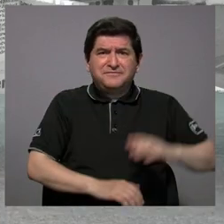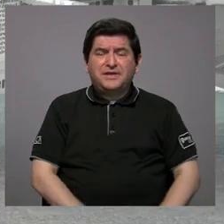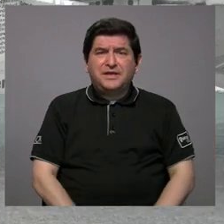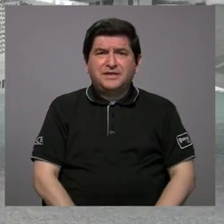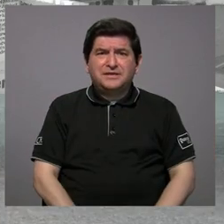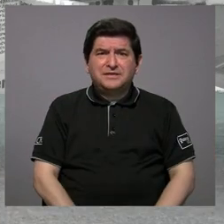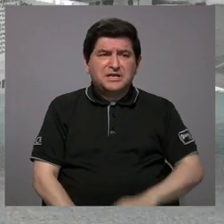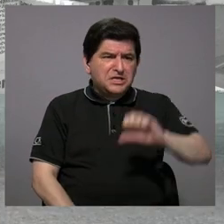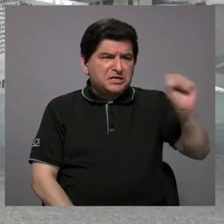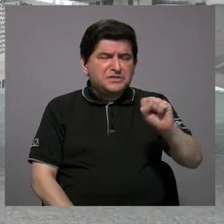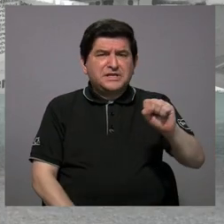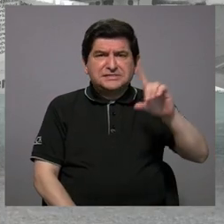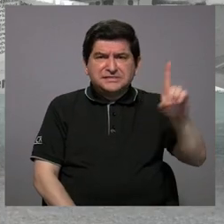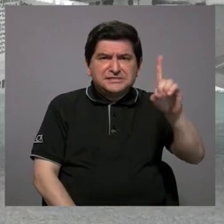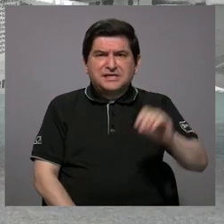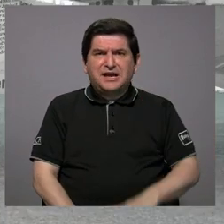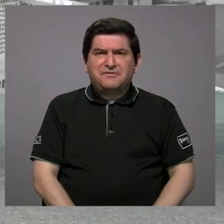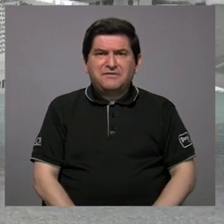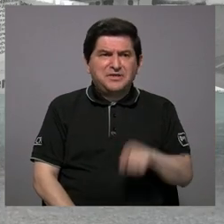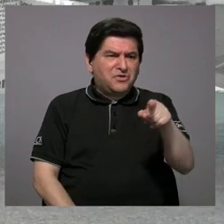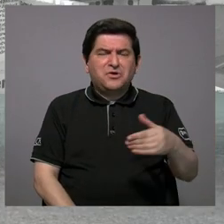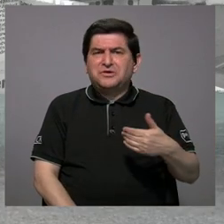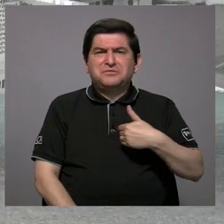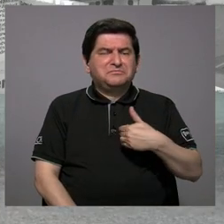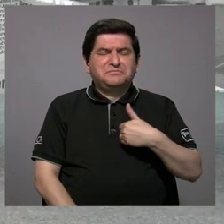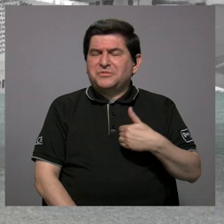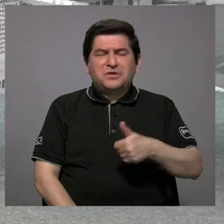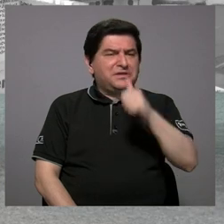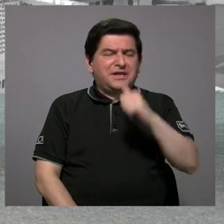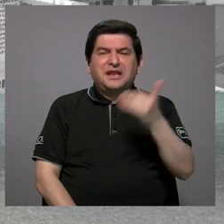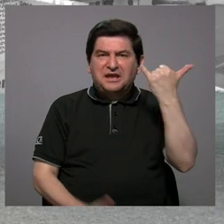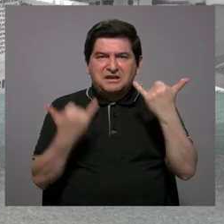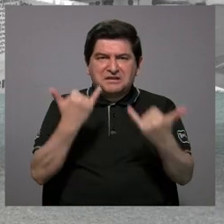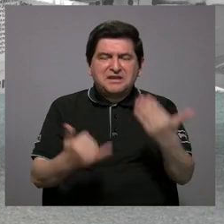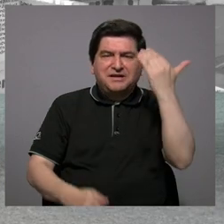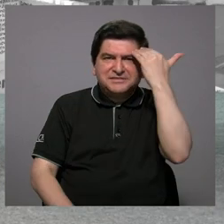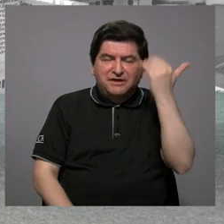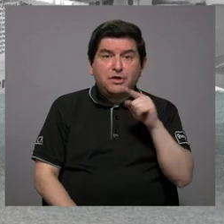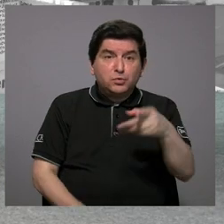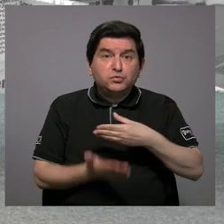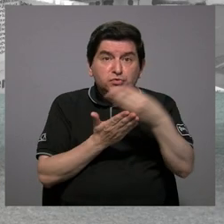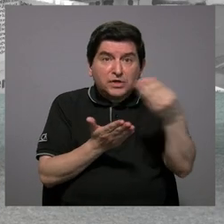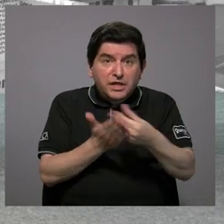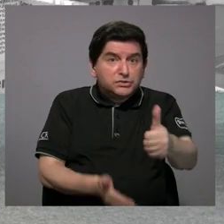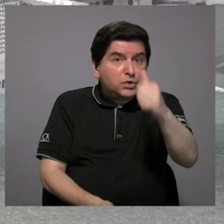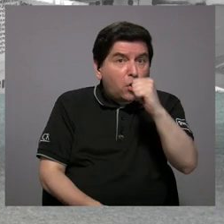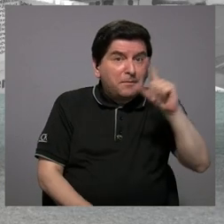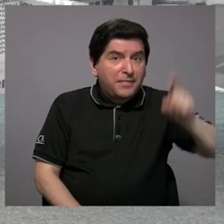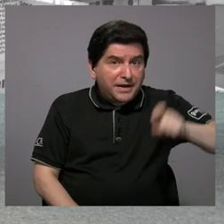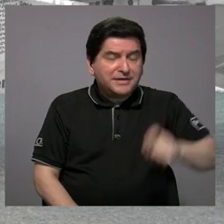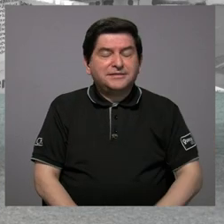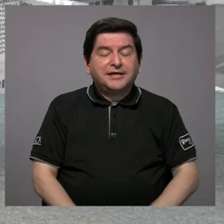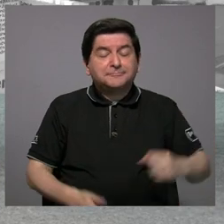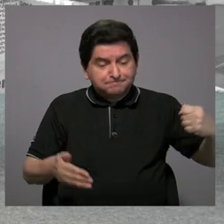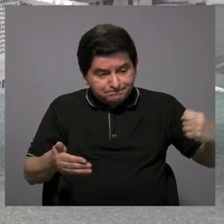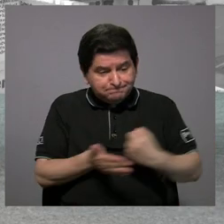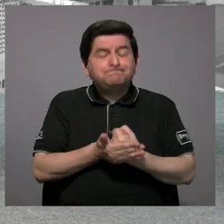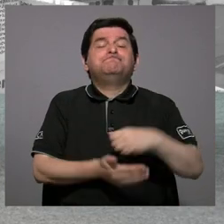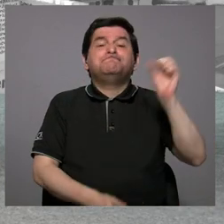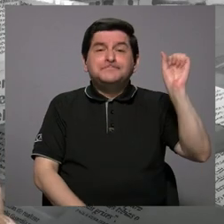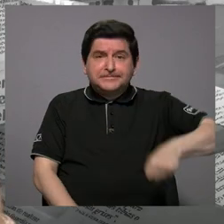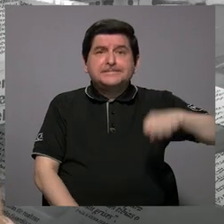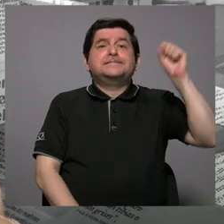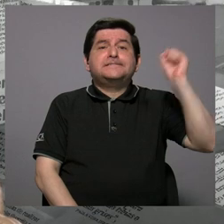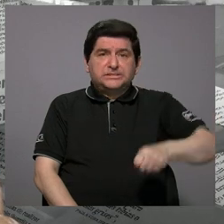todo, de sábado a domingo, ya se sabe. Ustedes tienen que estar comprando agua adicionalmente. Lamentablemente sí,